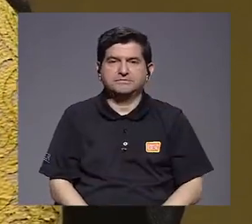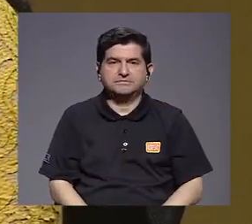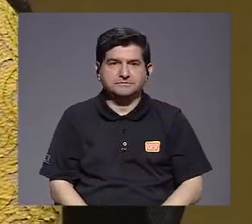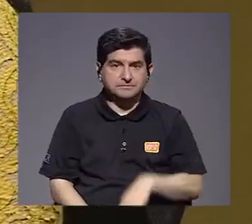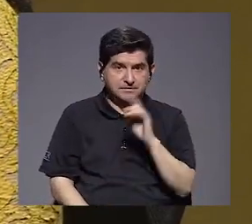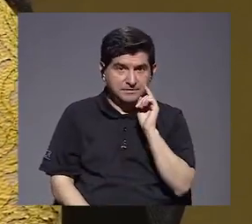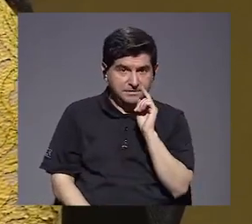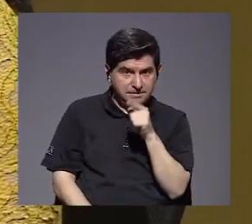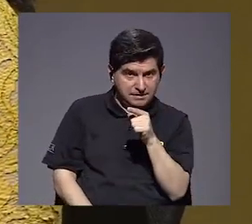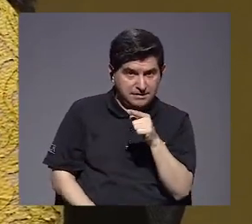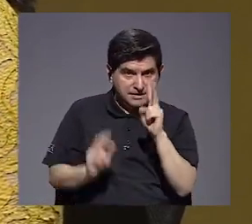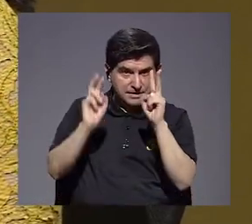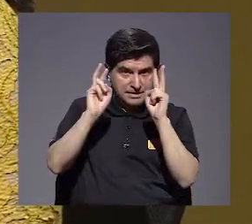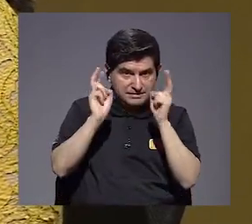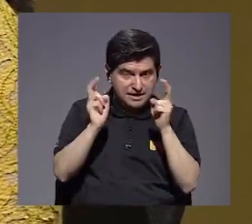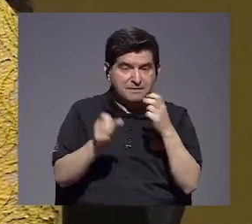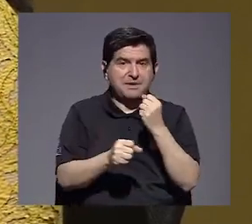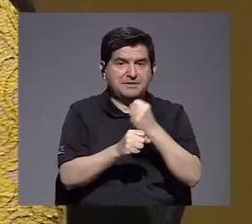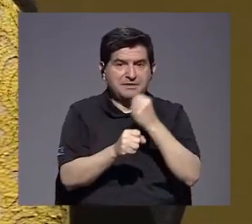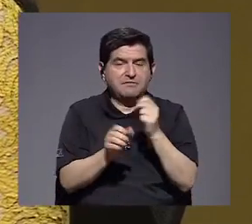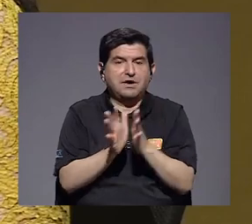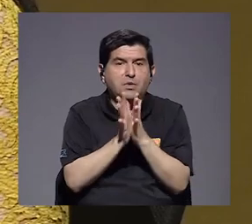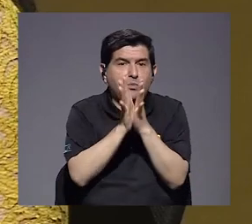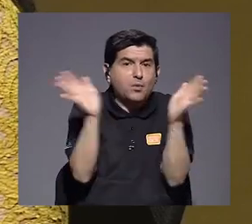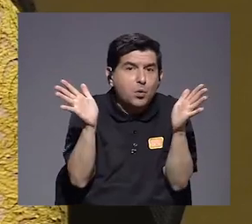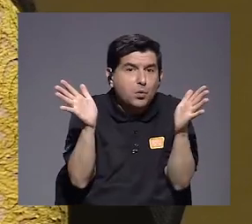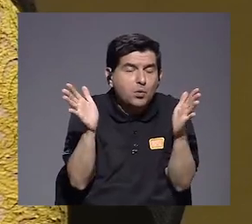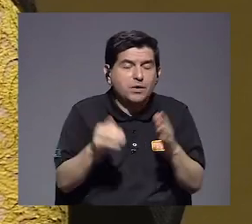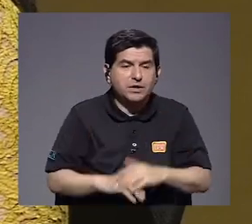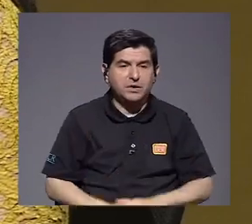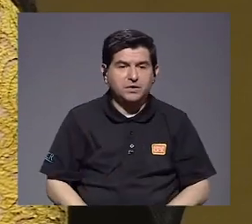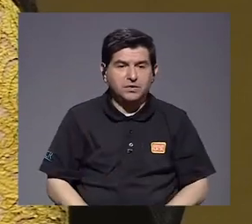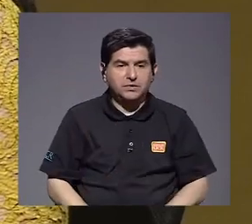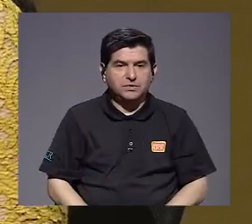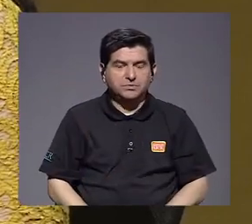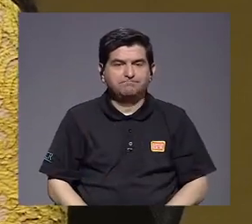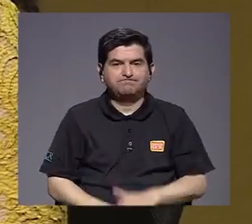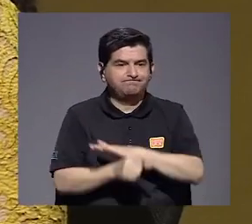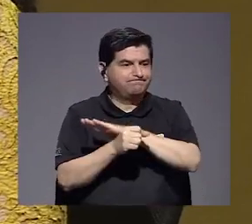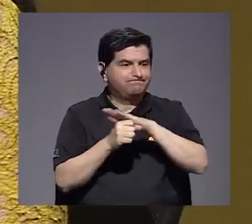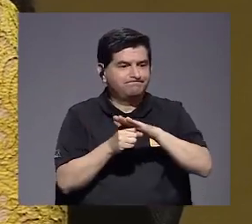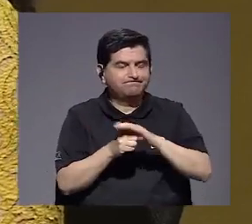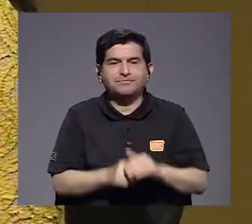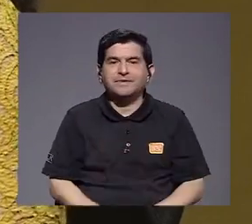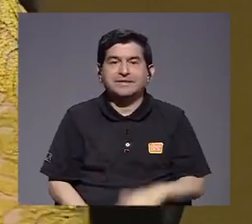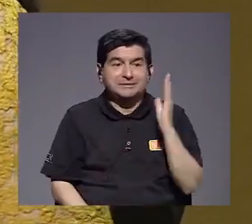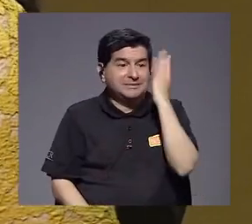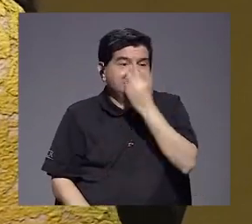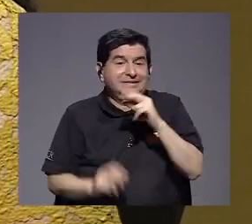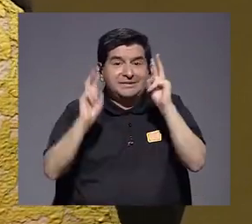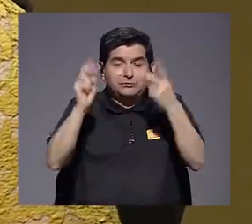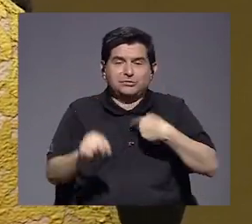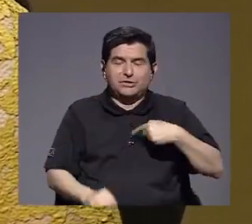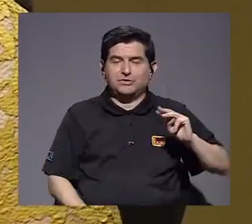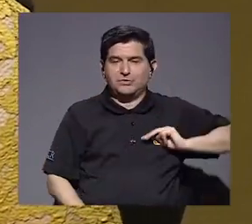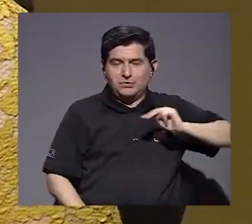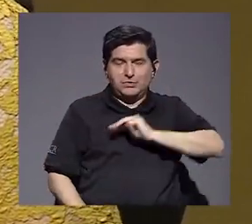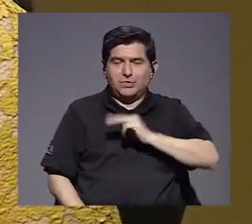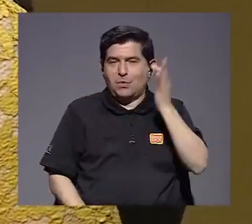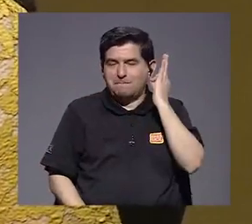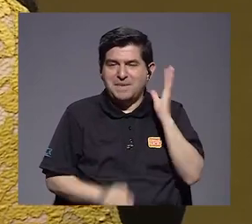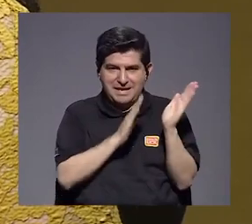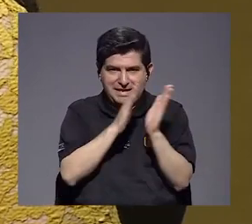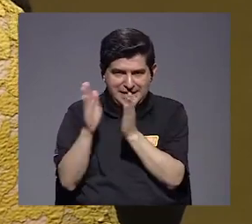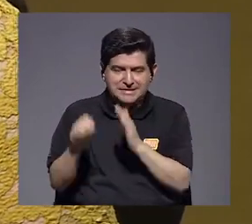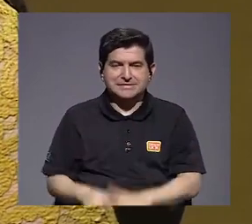el tema del empleo público, pues, realmente es un tema absolutamente hermoso que yo, como ministra de Planificación, le puedo